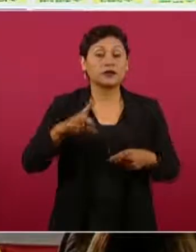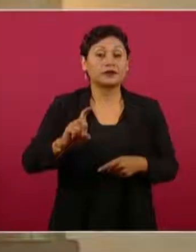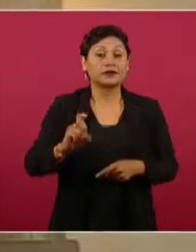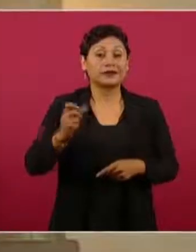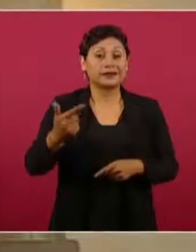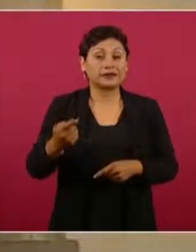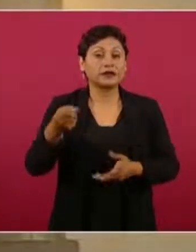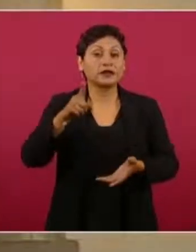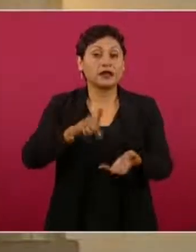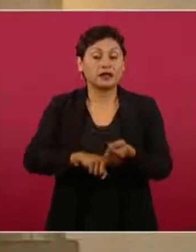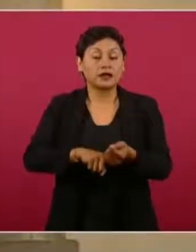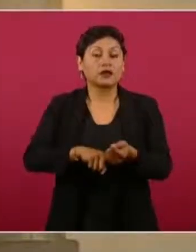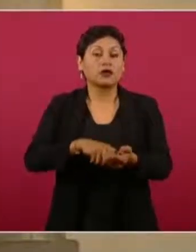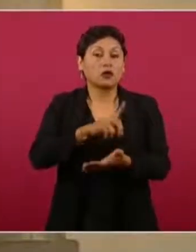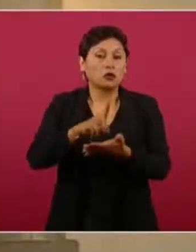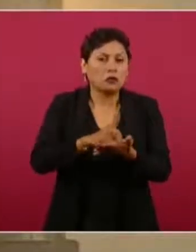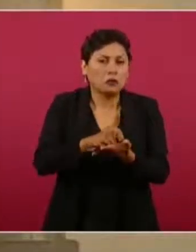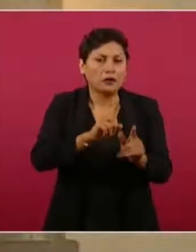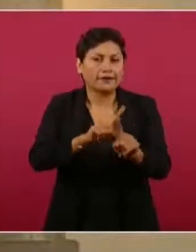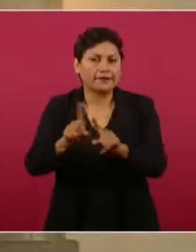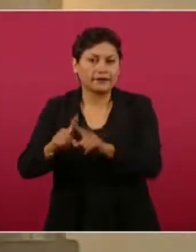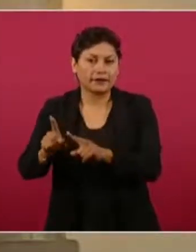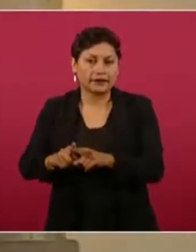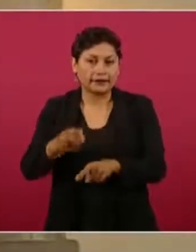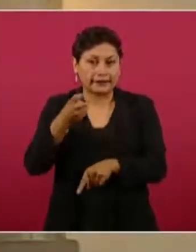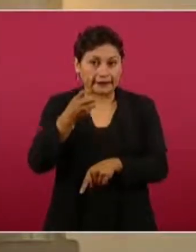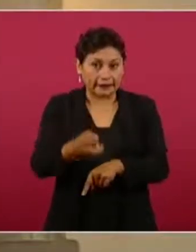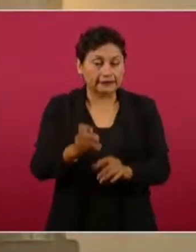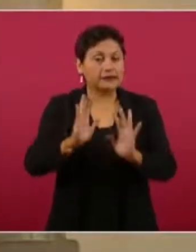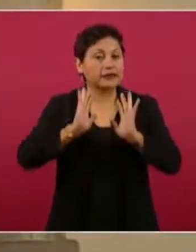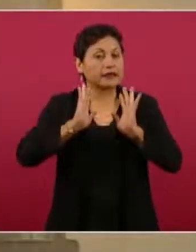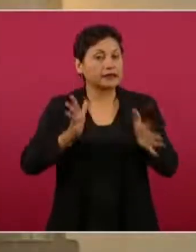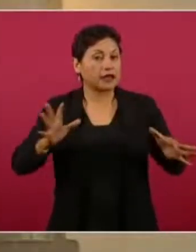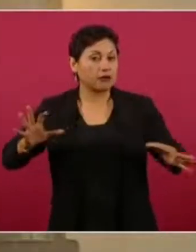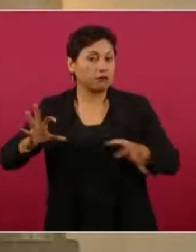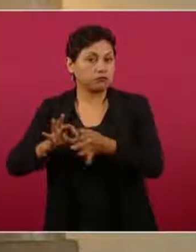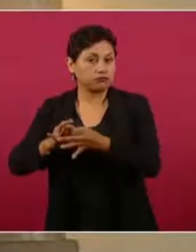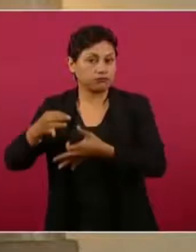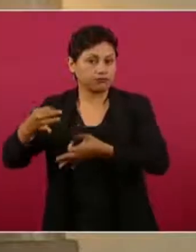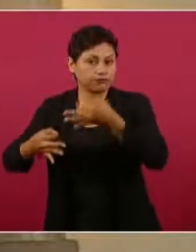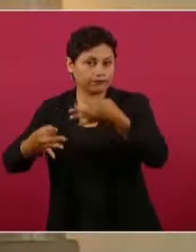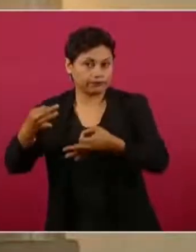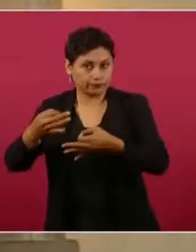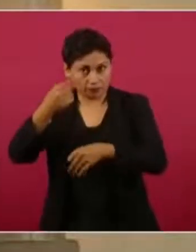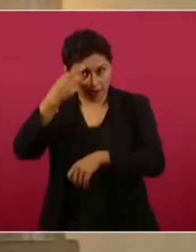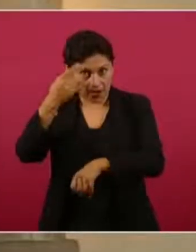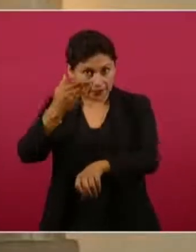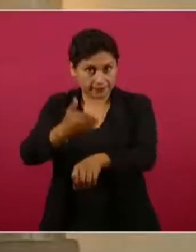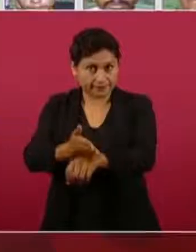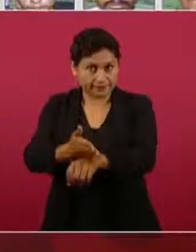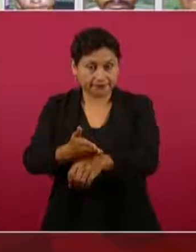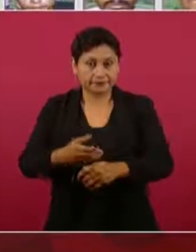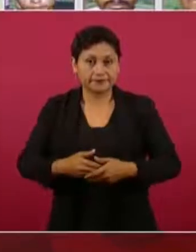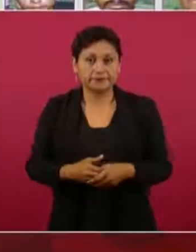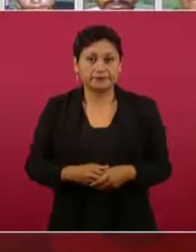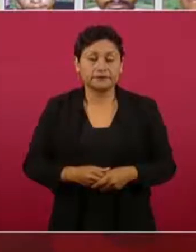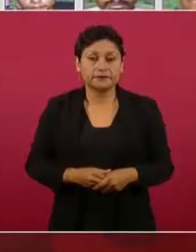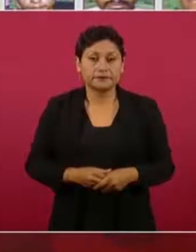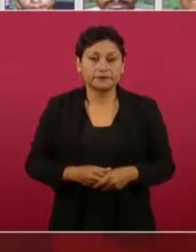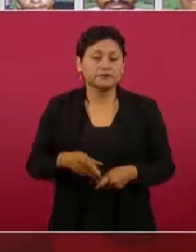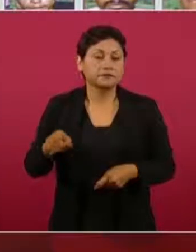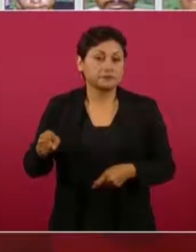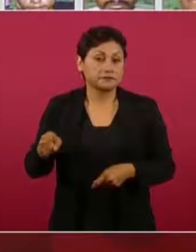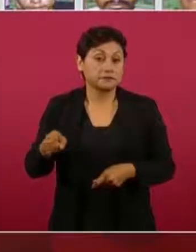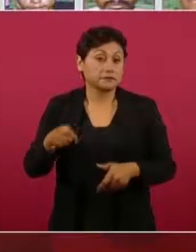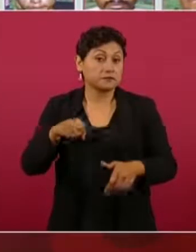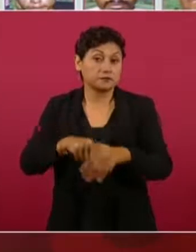fueron sujetas ya, vinculadas ya a proceso penal y con prisión